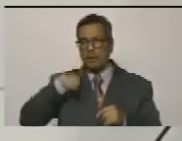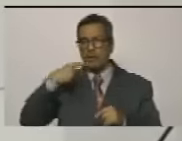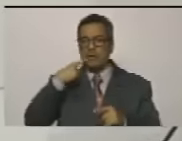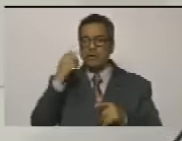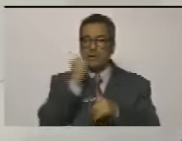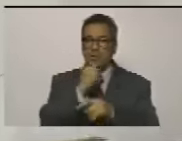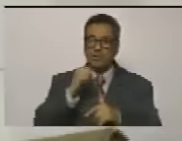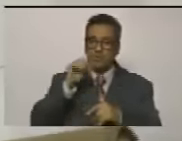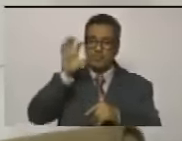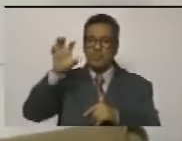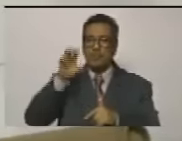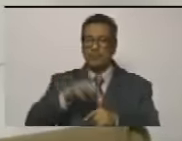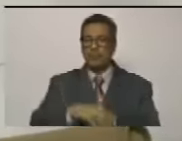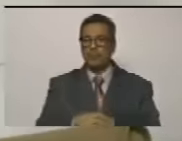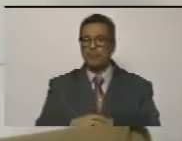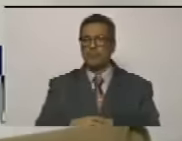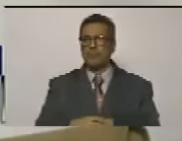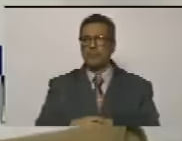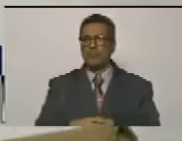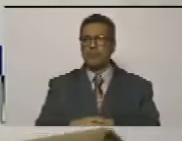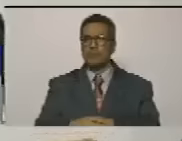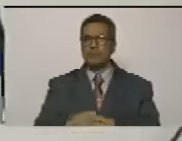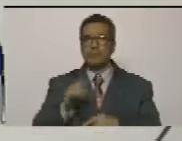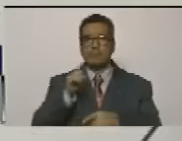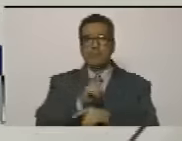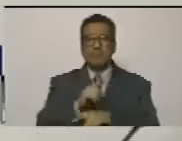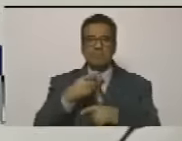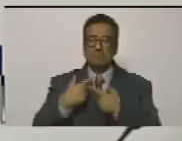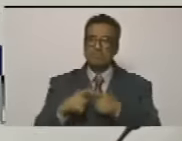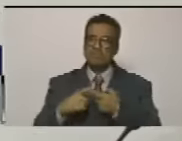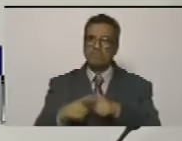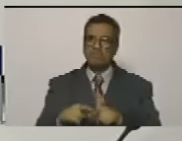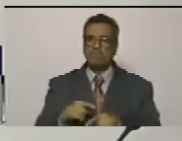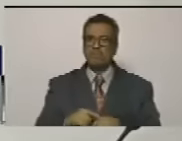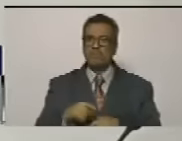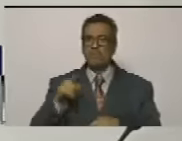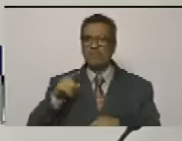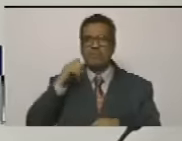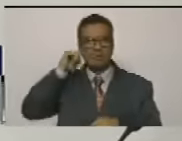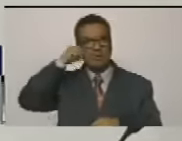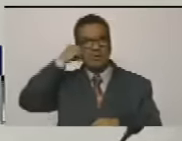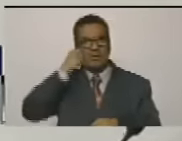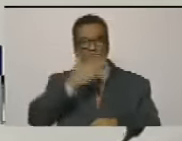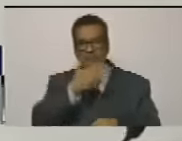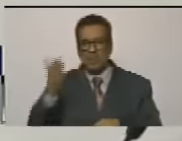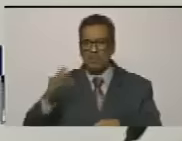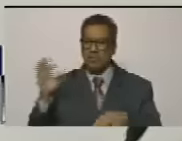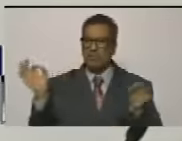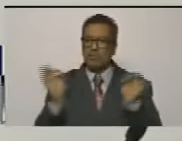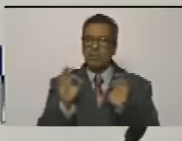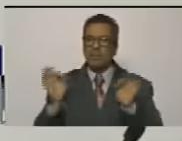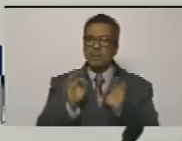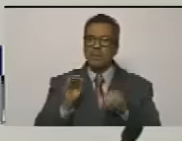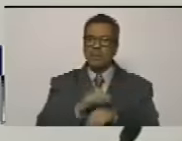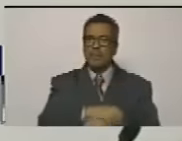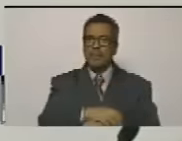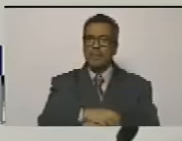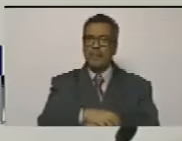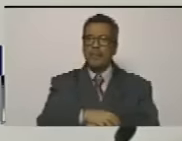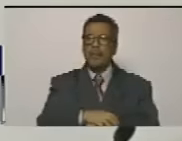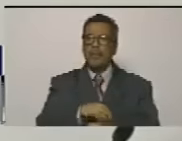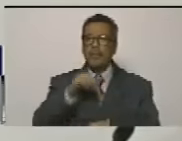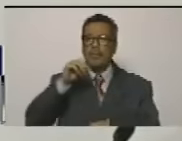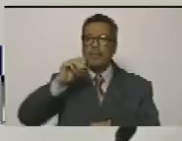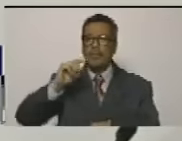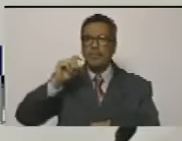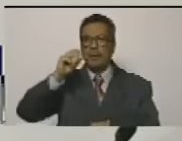la patria ni les importa ni se acuerdan de ellos julio